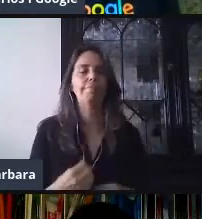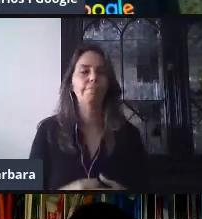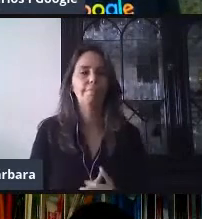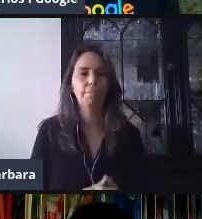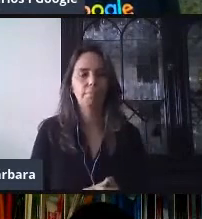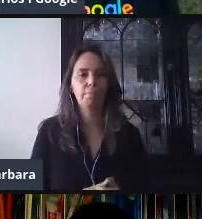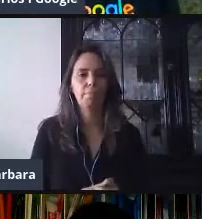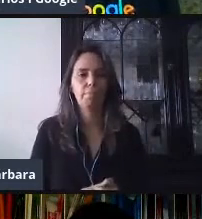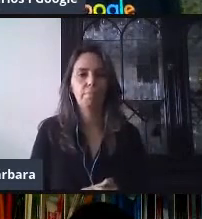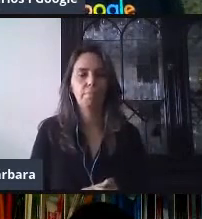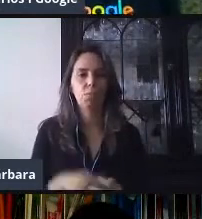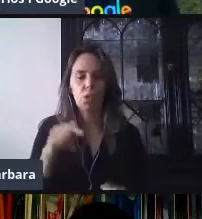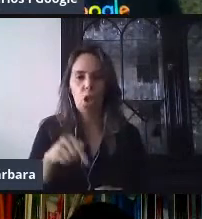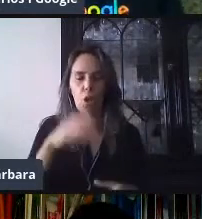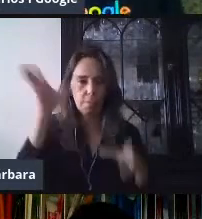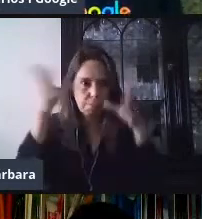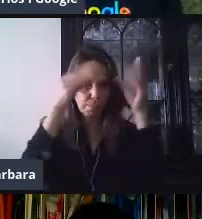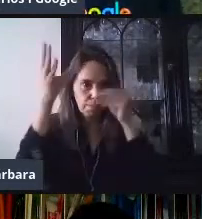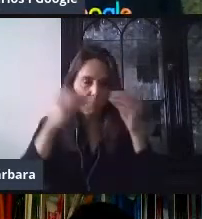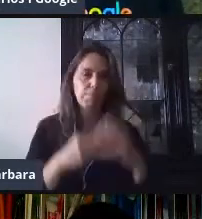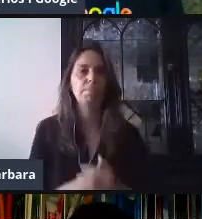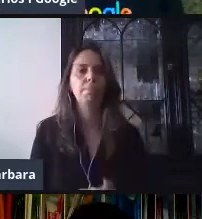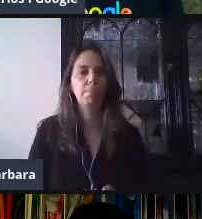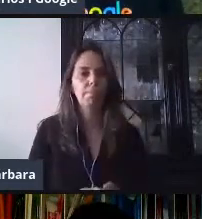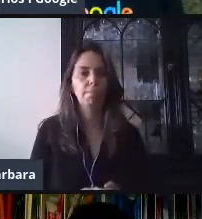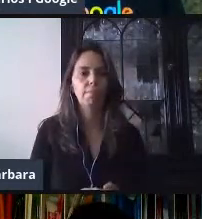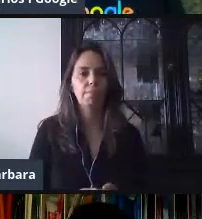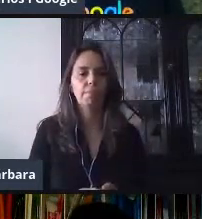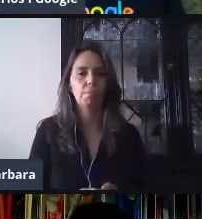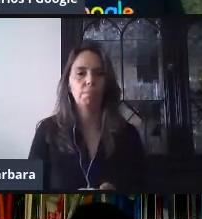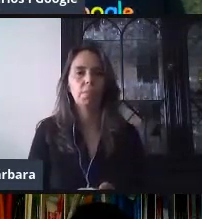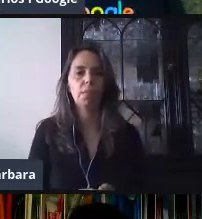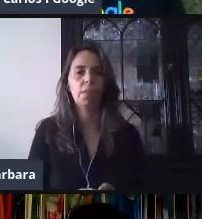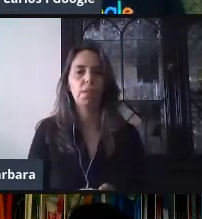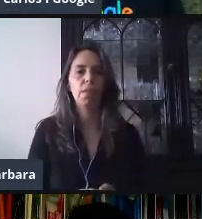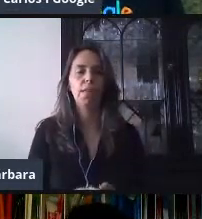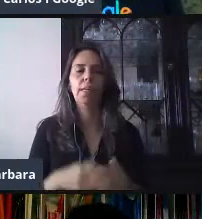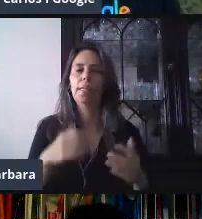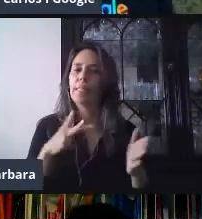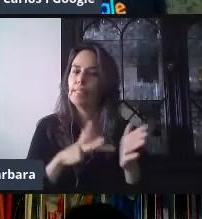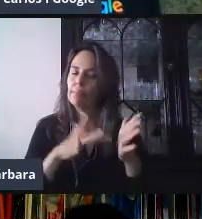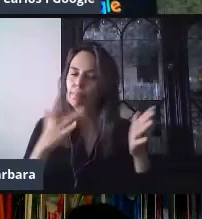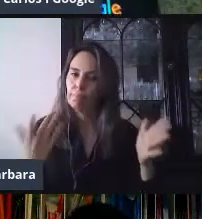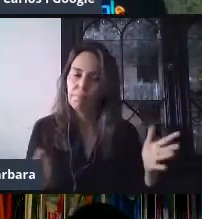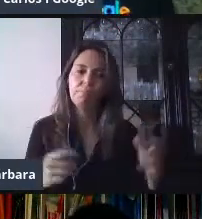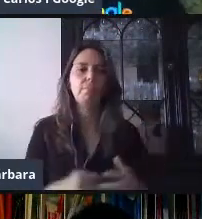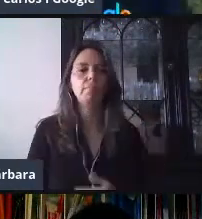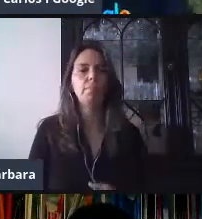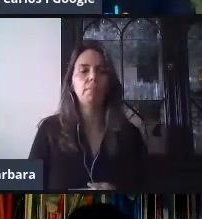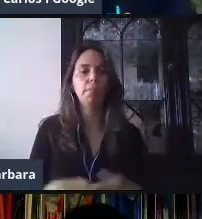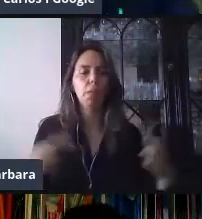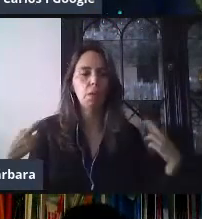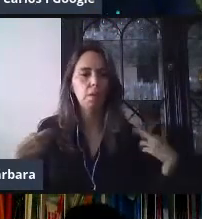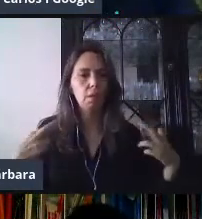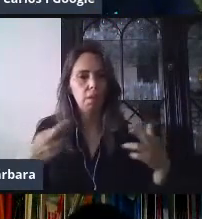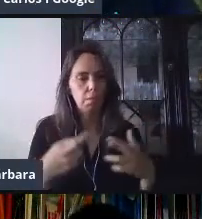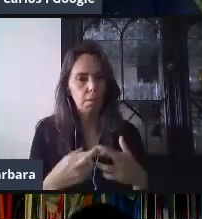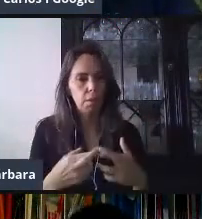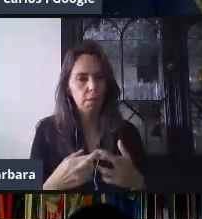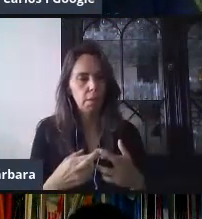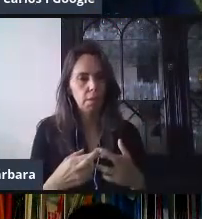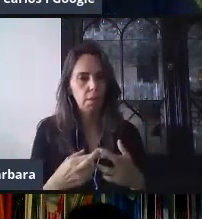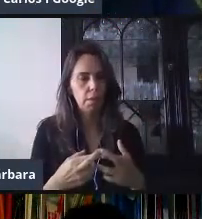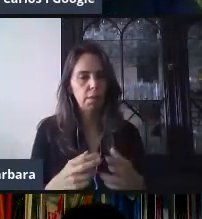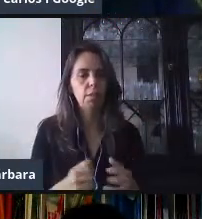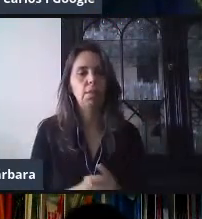aprender contigo de formularios. Perfecto. Muchas gracias, Carlos. Bueno, profesores, pasamos a la parte